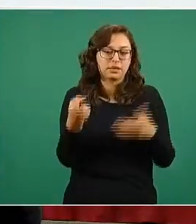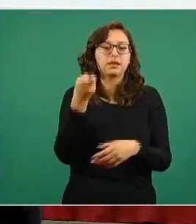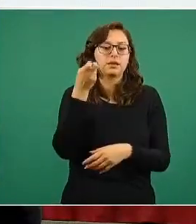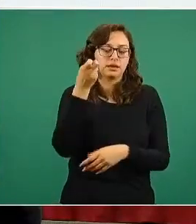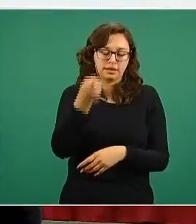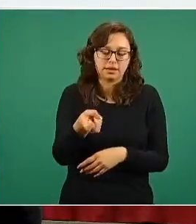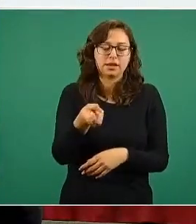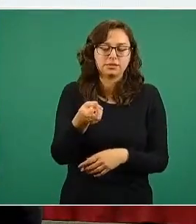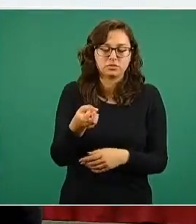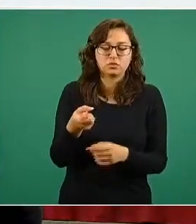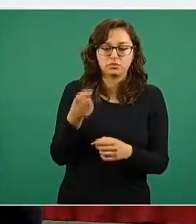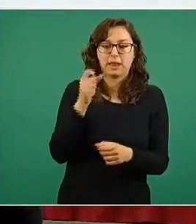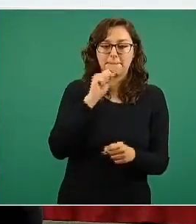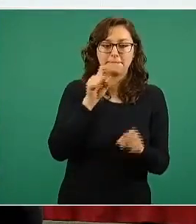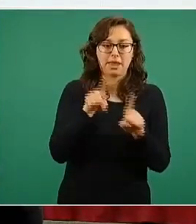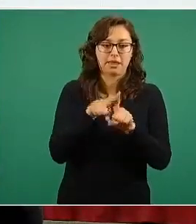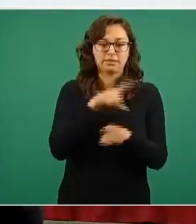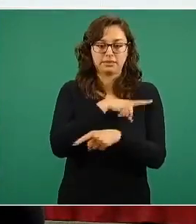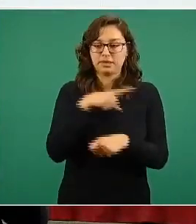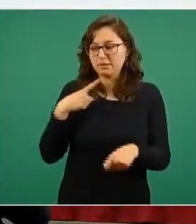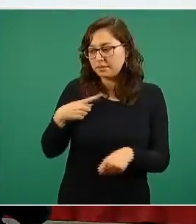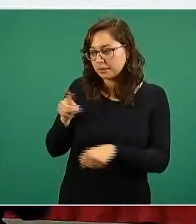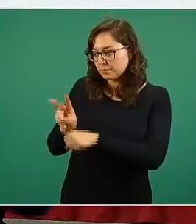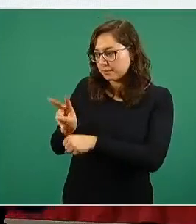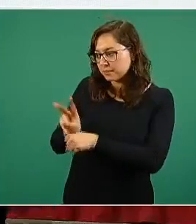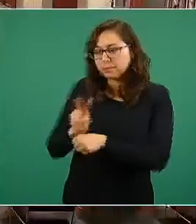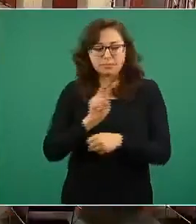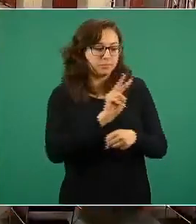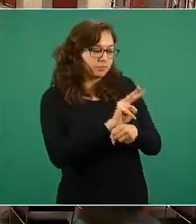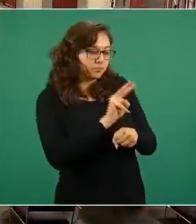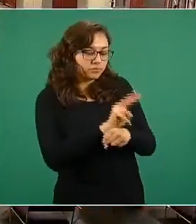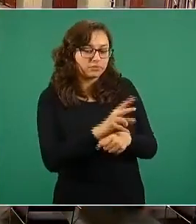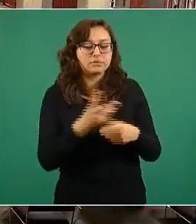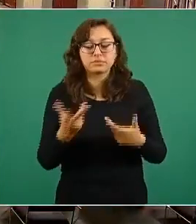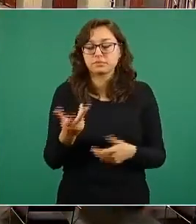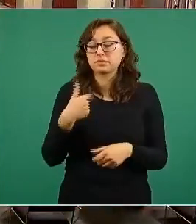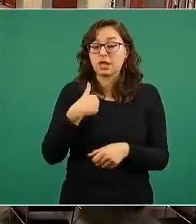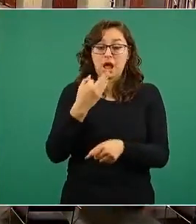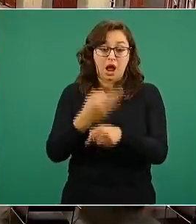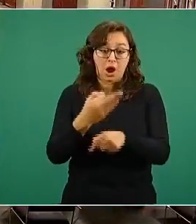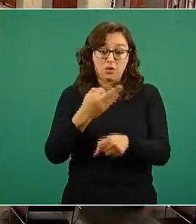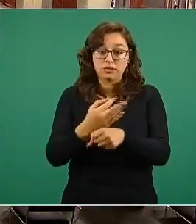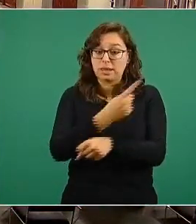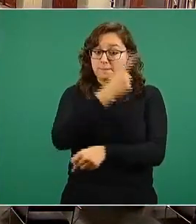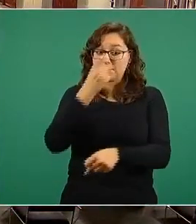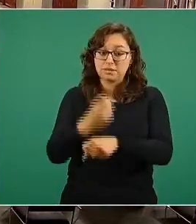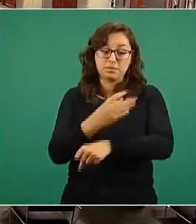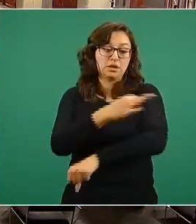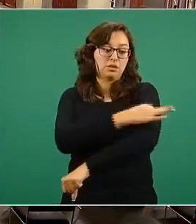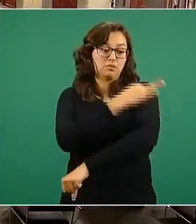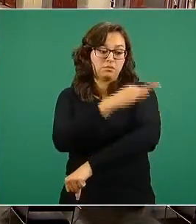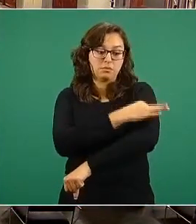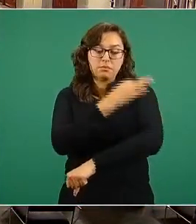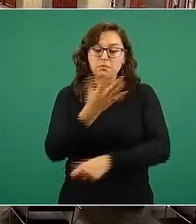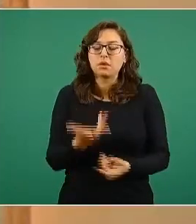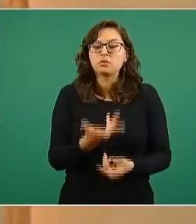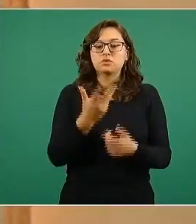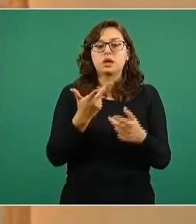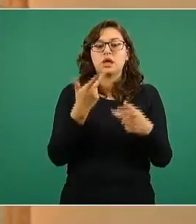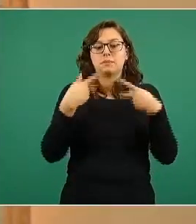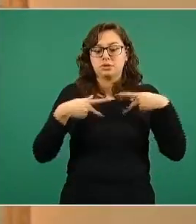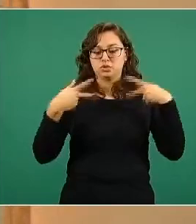vacunación inicial, en la etapa 1 a personal de salud, definimos la zona metropolitana del Valle de México